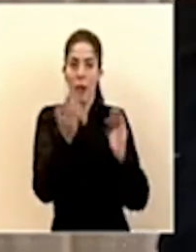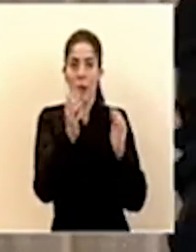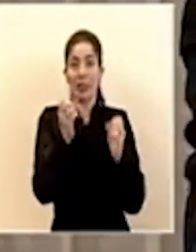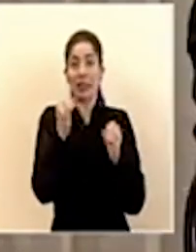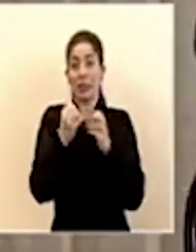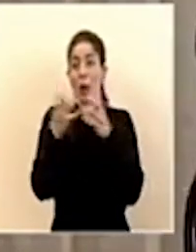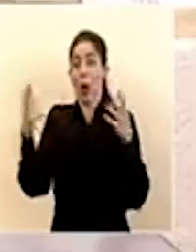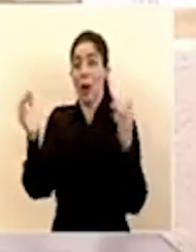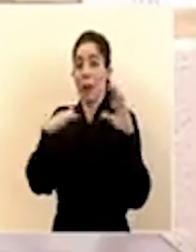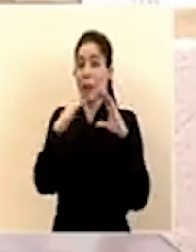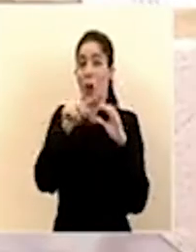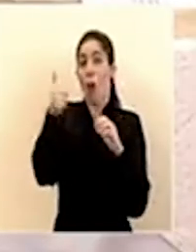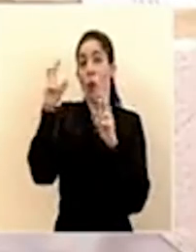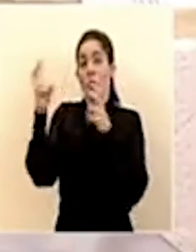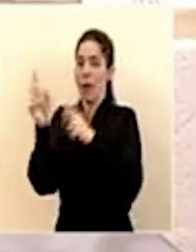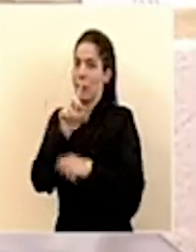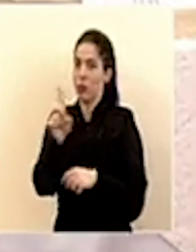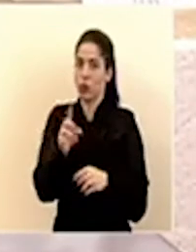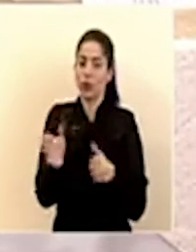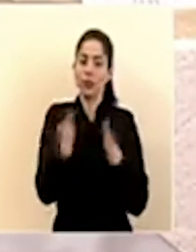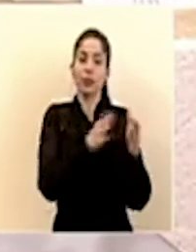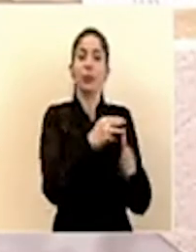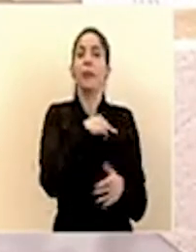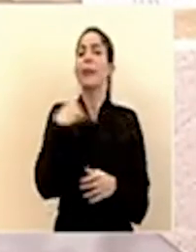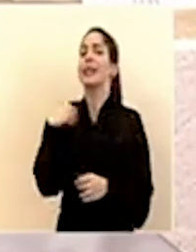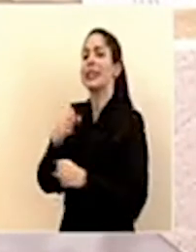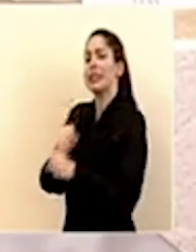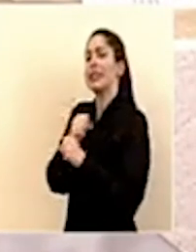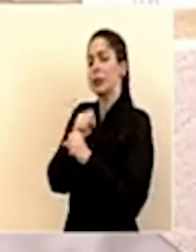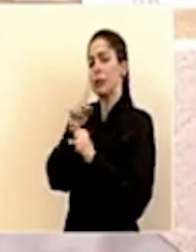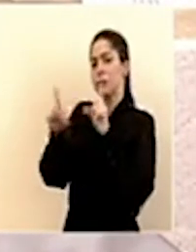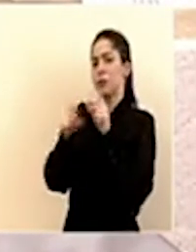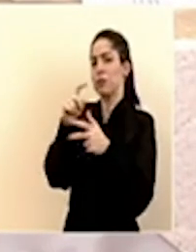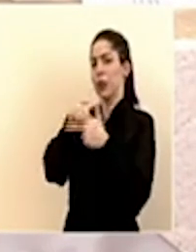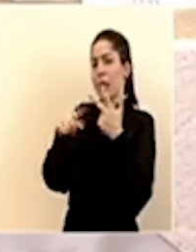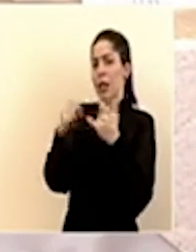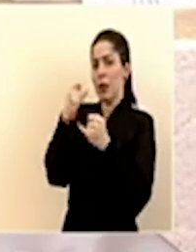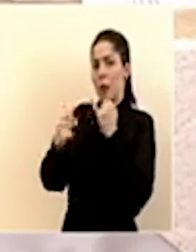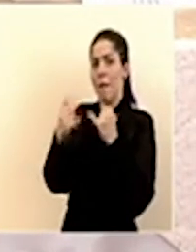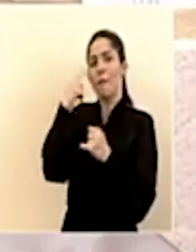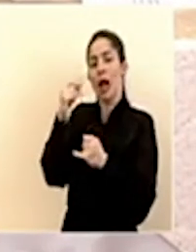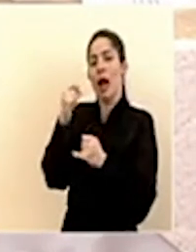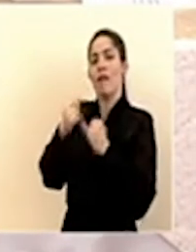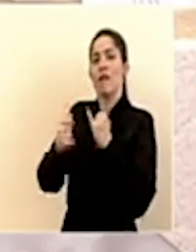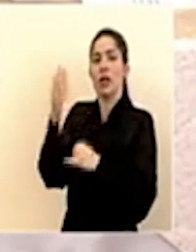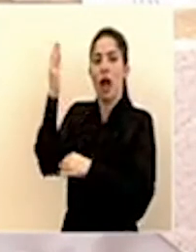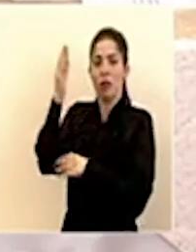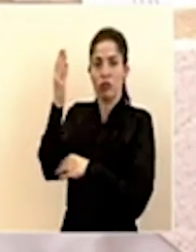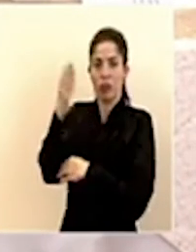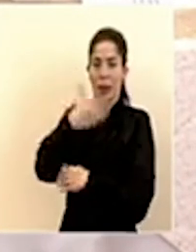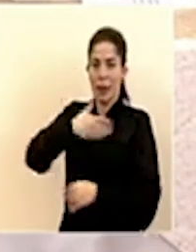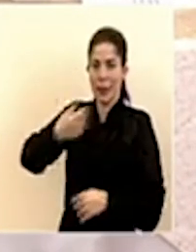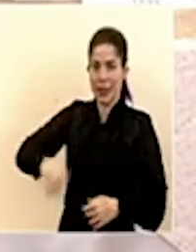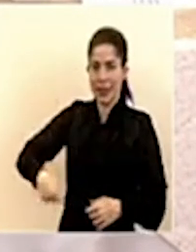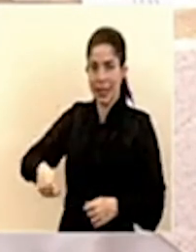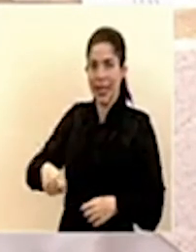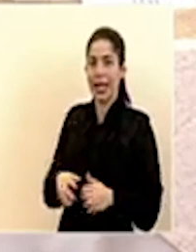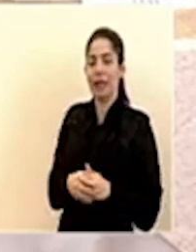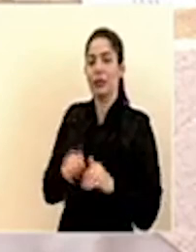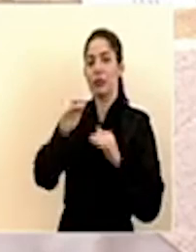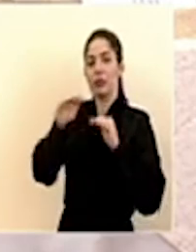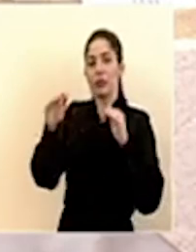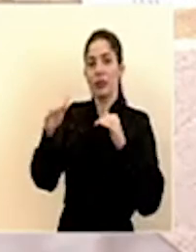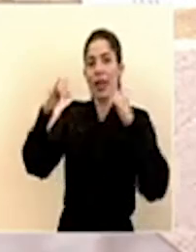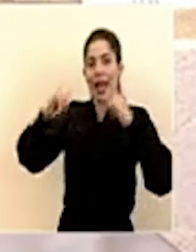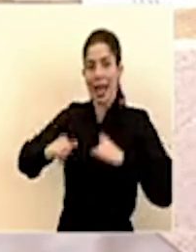mayores ministro de seguridad tenemos tres consultas para ir cerrando este bloque y escuchar el mensaje final del señor presidente llamando a